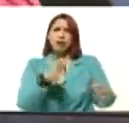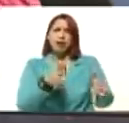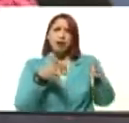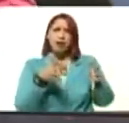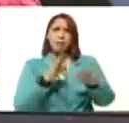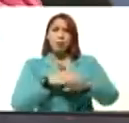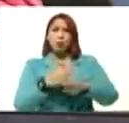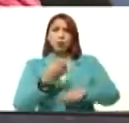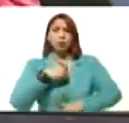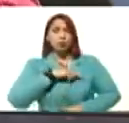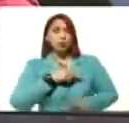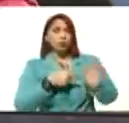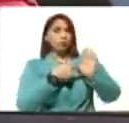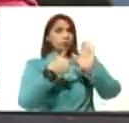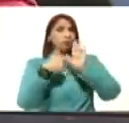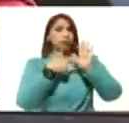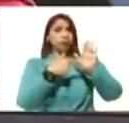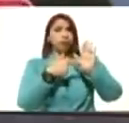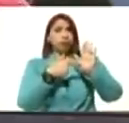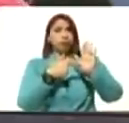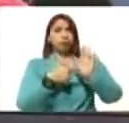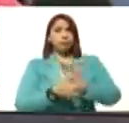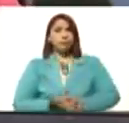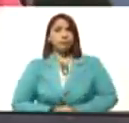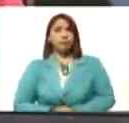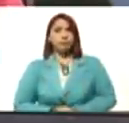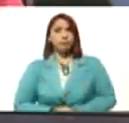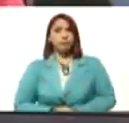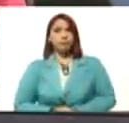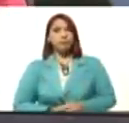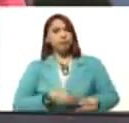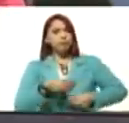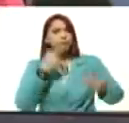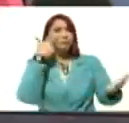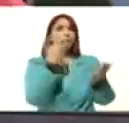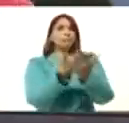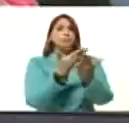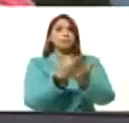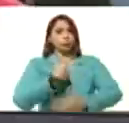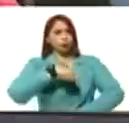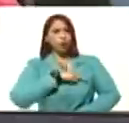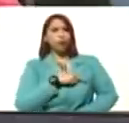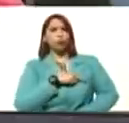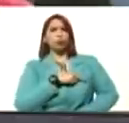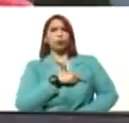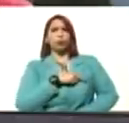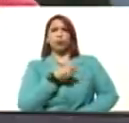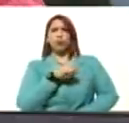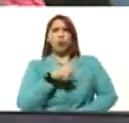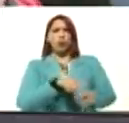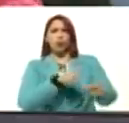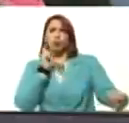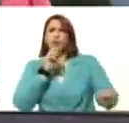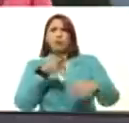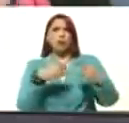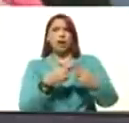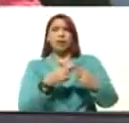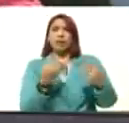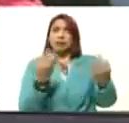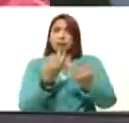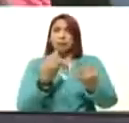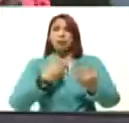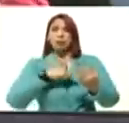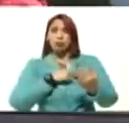hemos demostrado con hechos concretos que nosotros no excluimos a nadie, al contrario, siempre